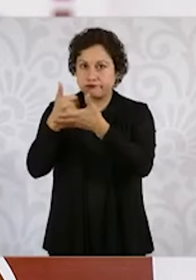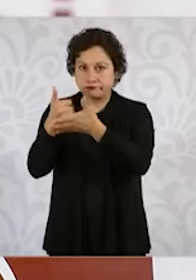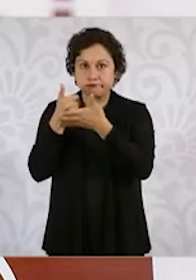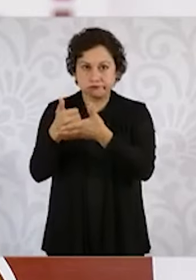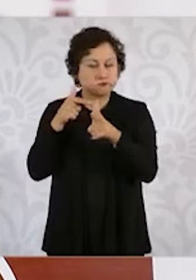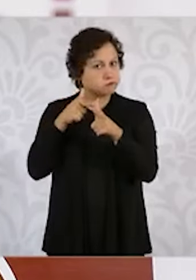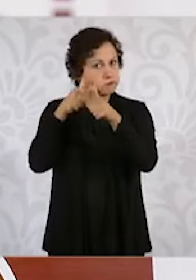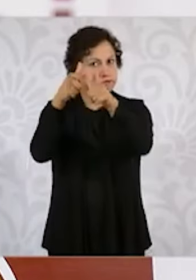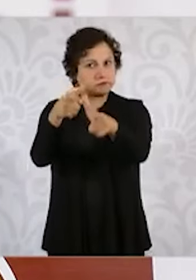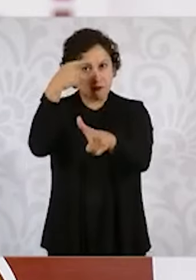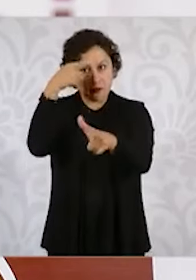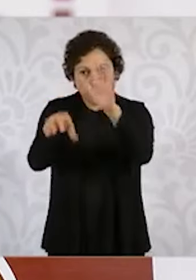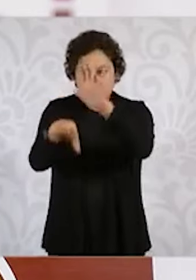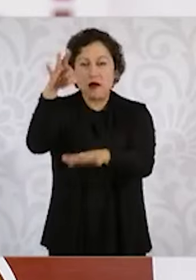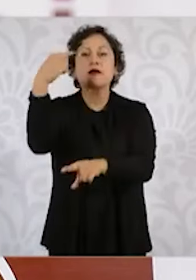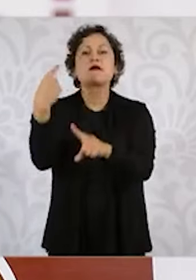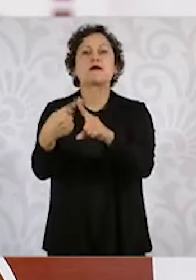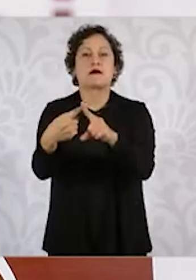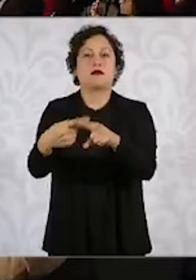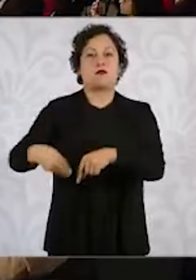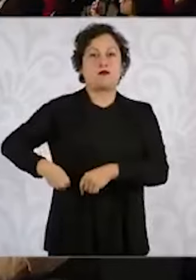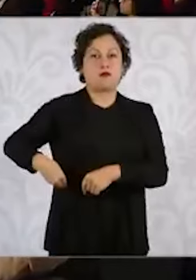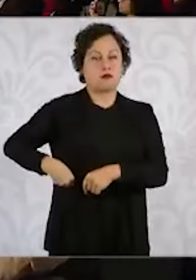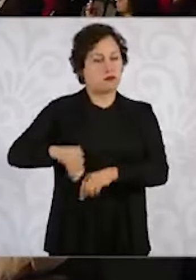esclarecer este caso y detener a los responsables, por supuesto.